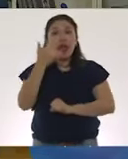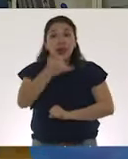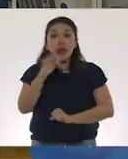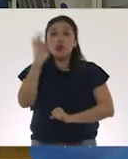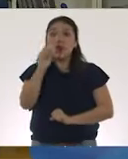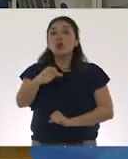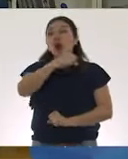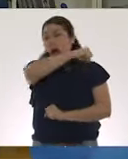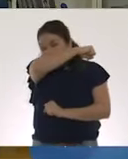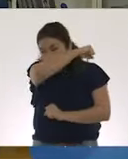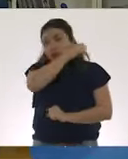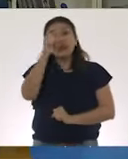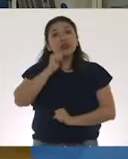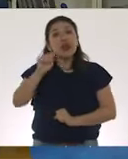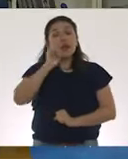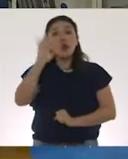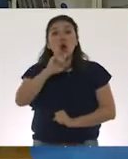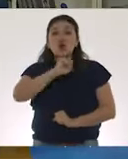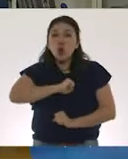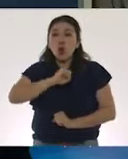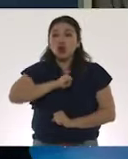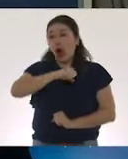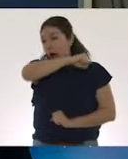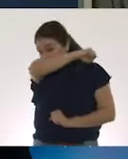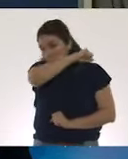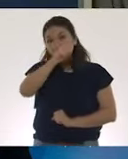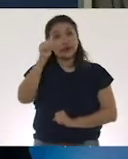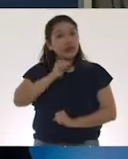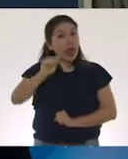la boca y la nariz con el antebrazo cuando tosan y estornuden.